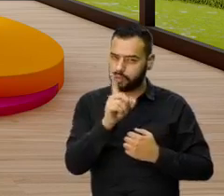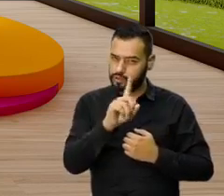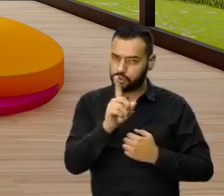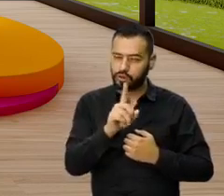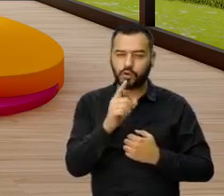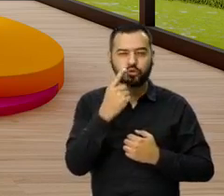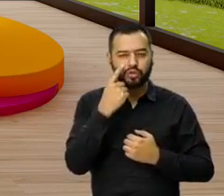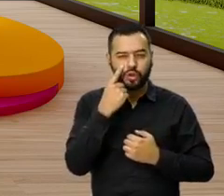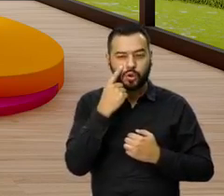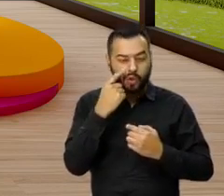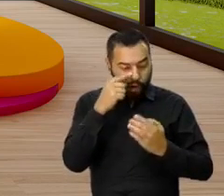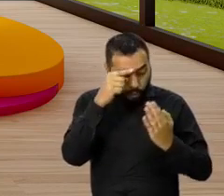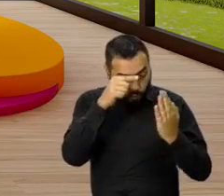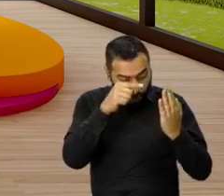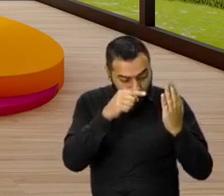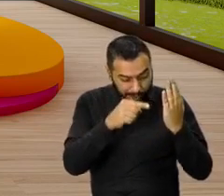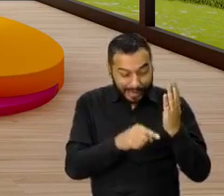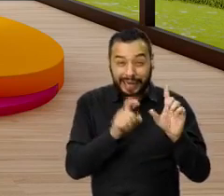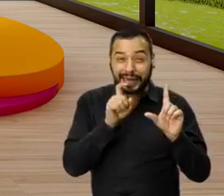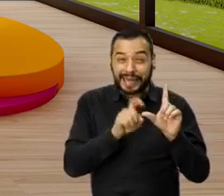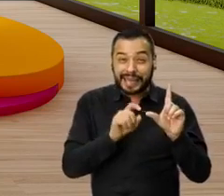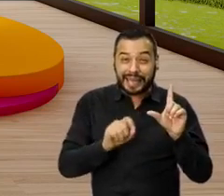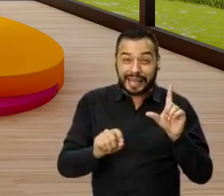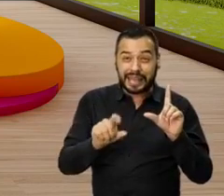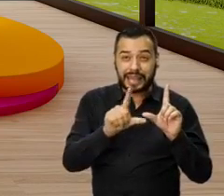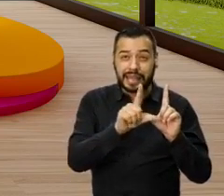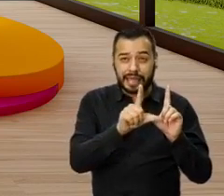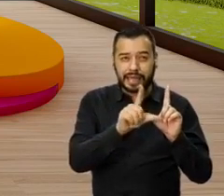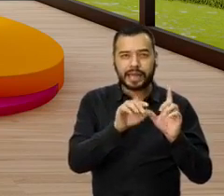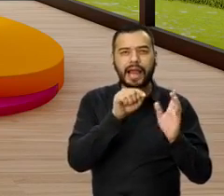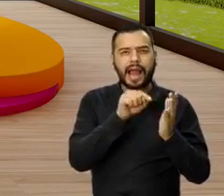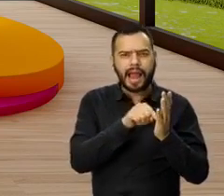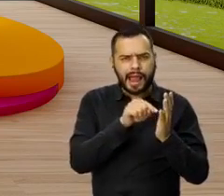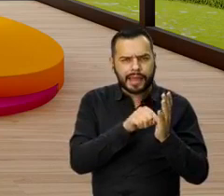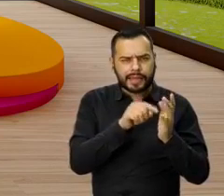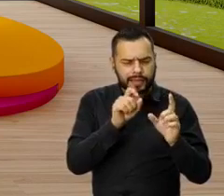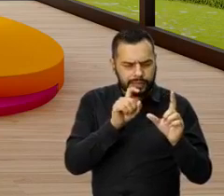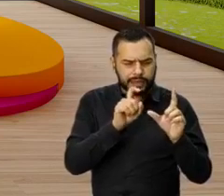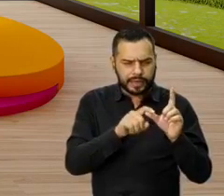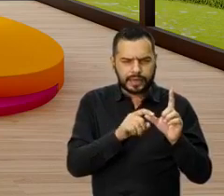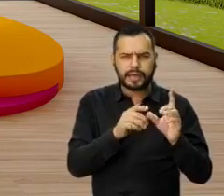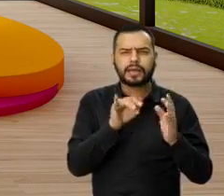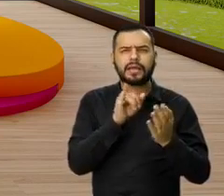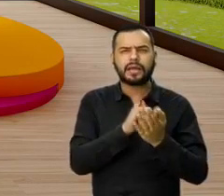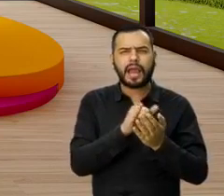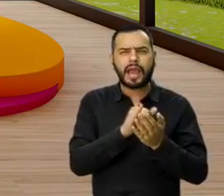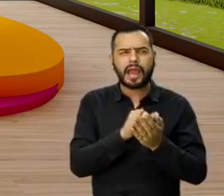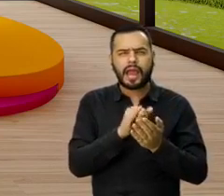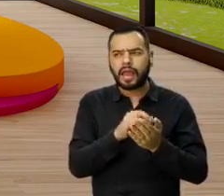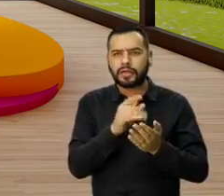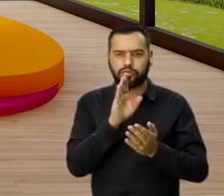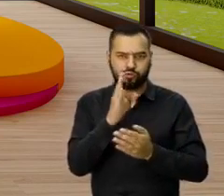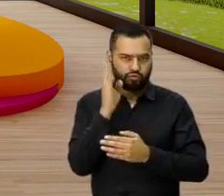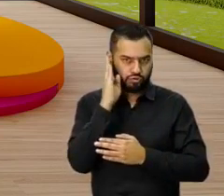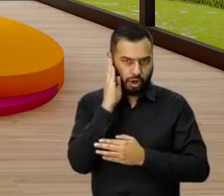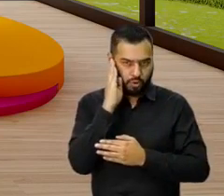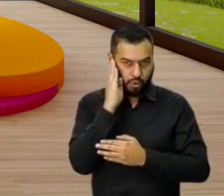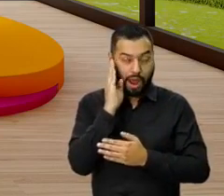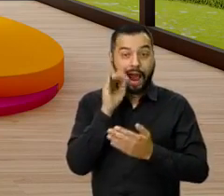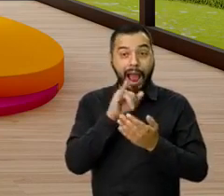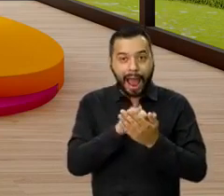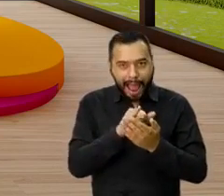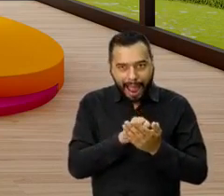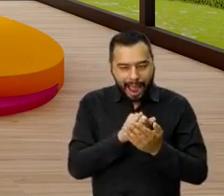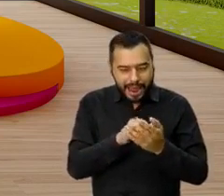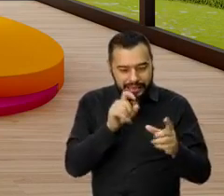ustedes tienen que ver, al final ustedes van a ver un link que dice Regístrese aquí y participe por un beneficio que es un celular. Ahí